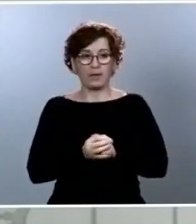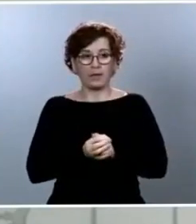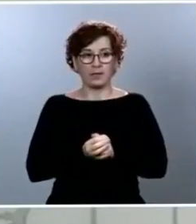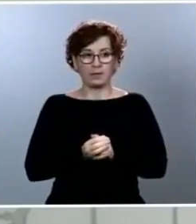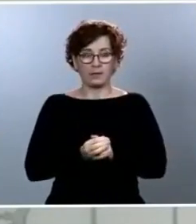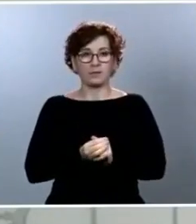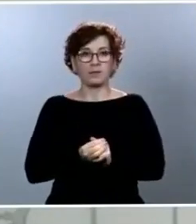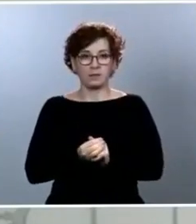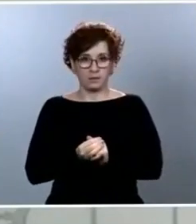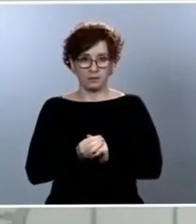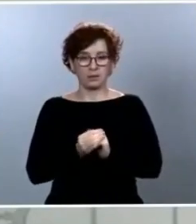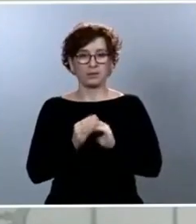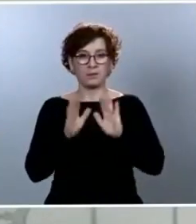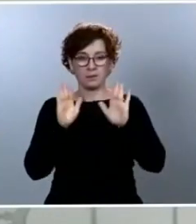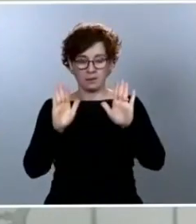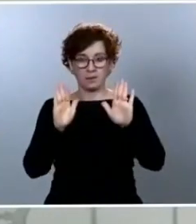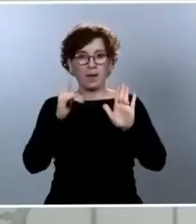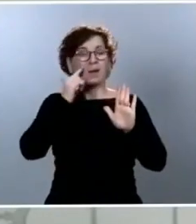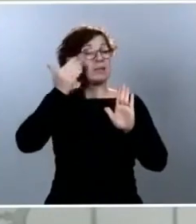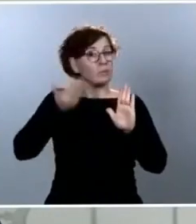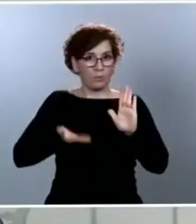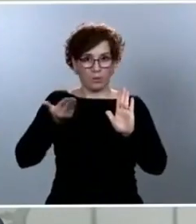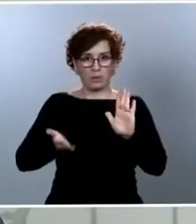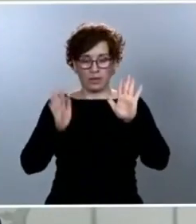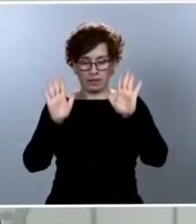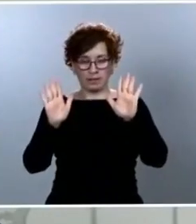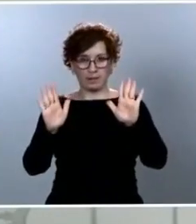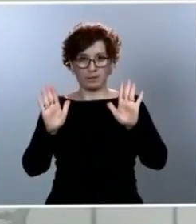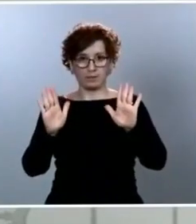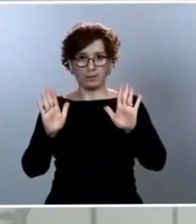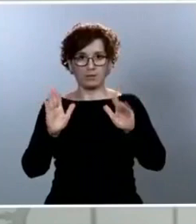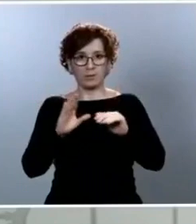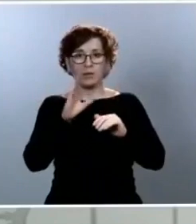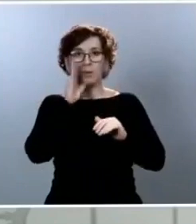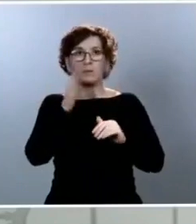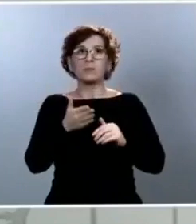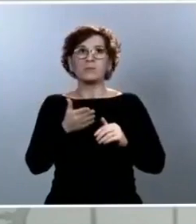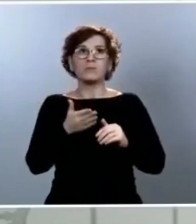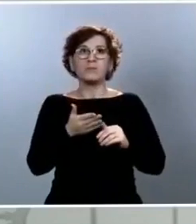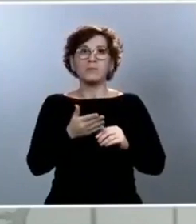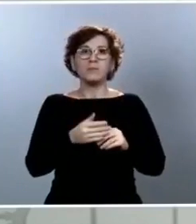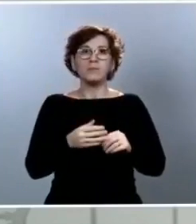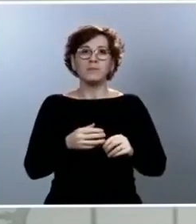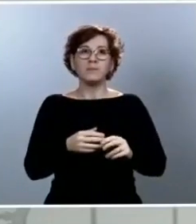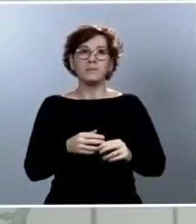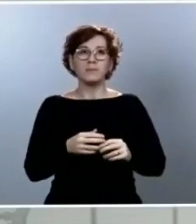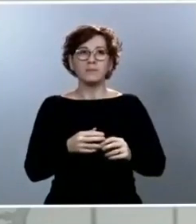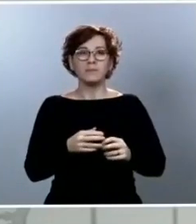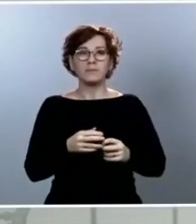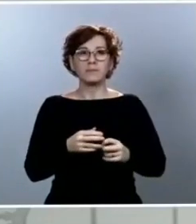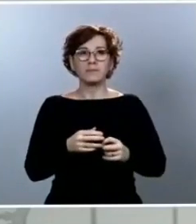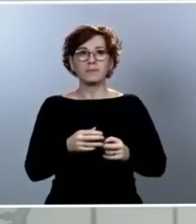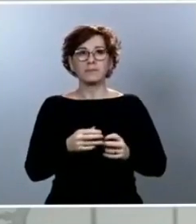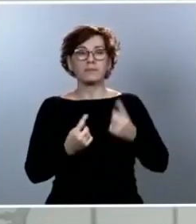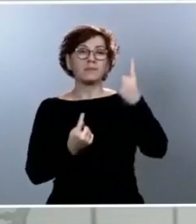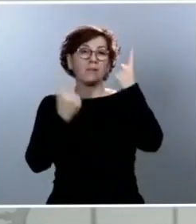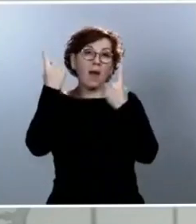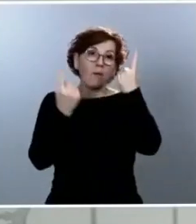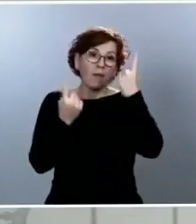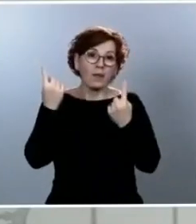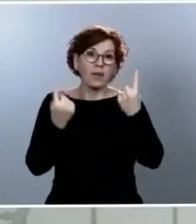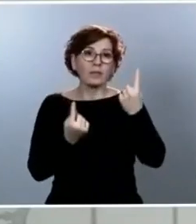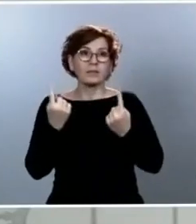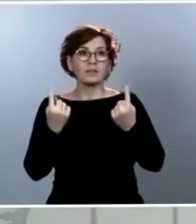esto es muy importante porque, claro, en algunas ocasiones, pues evidentemente se puede decir, oye, ¿por qué no en mi